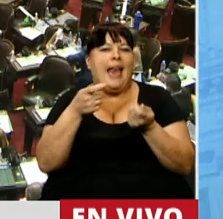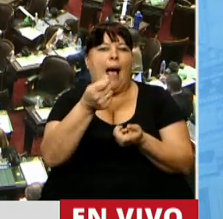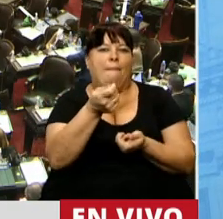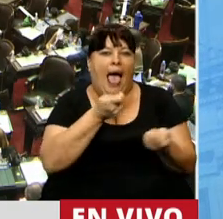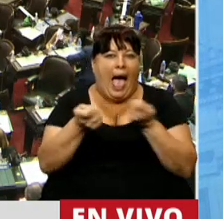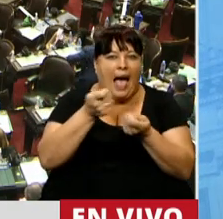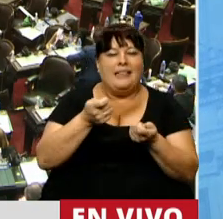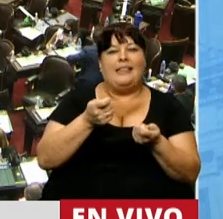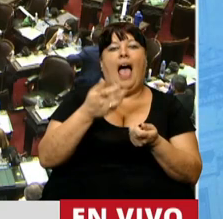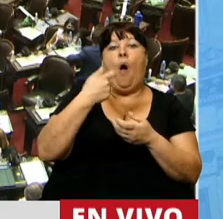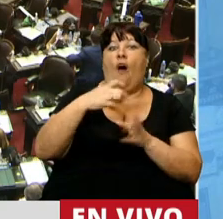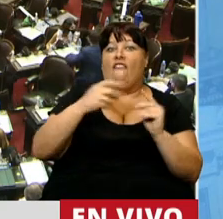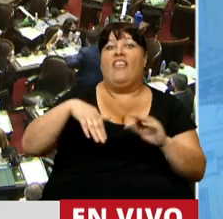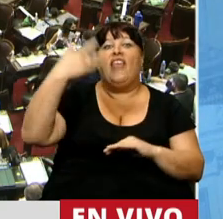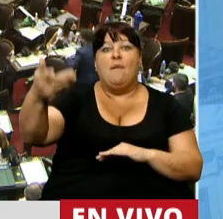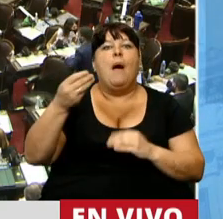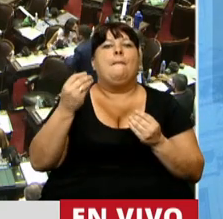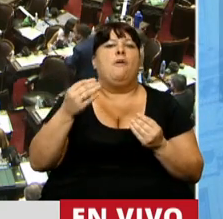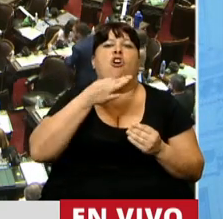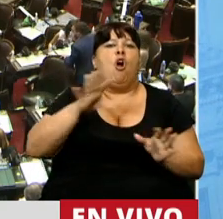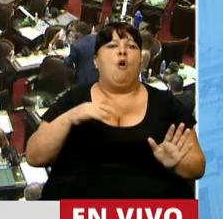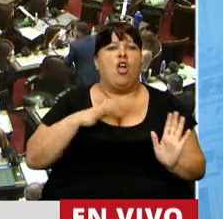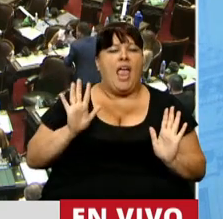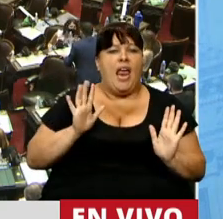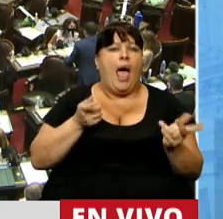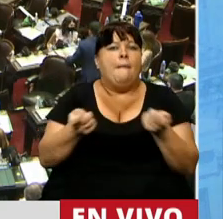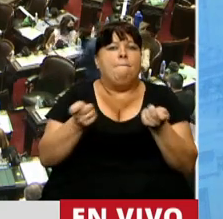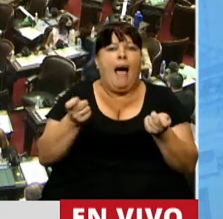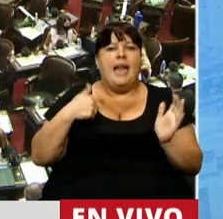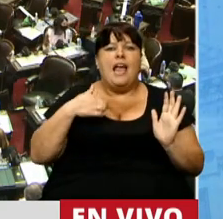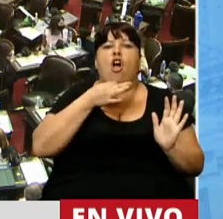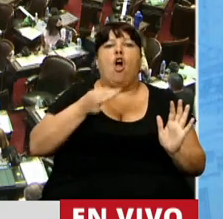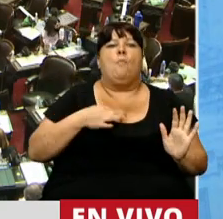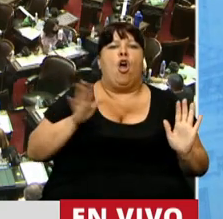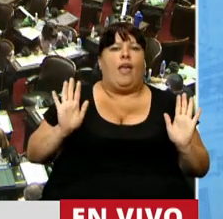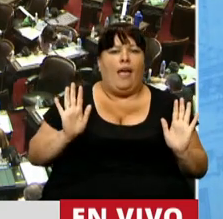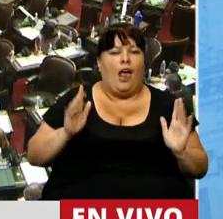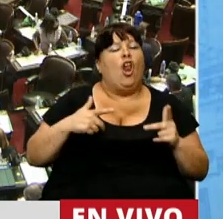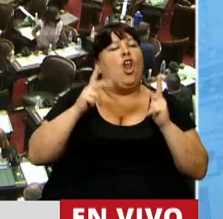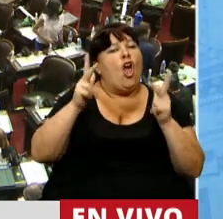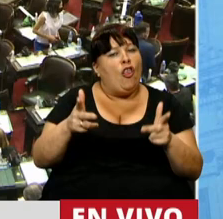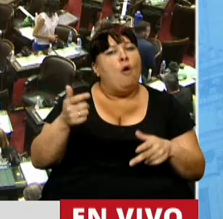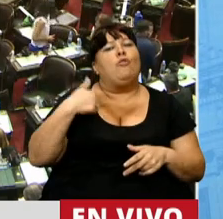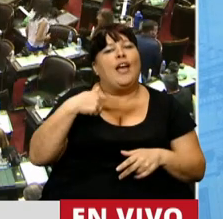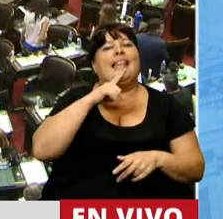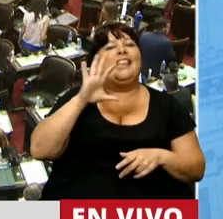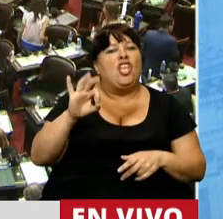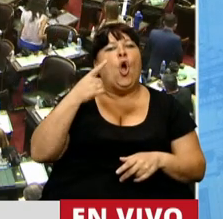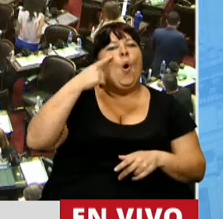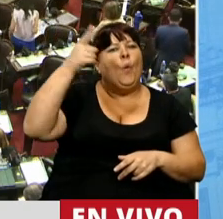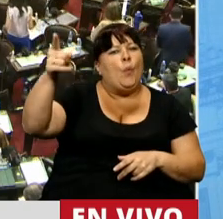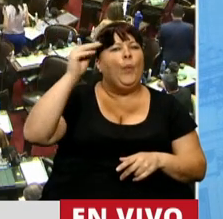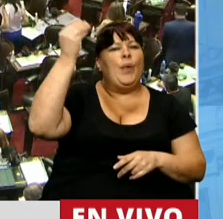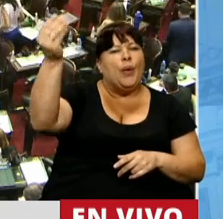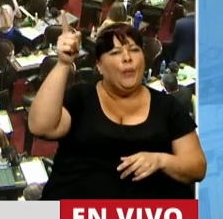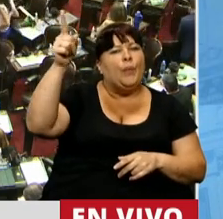fondos después de jubilado a su antojo, lo administra a su antojo. Y lo digo porque tengo a mi tío viviendo desde